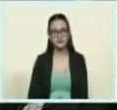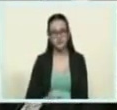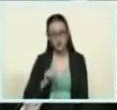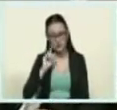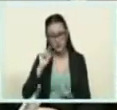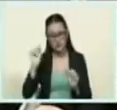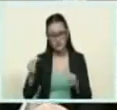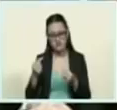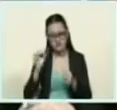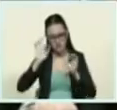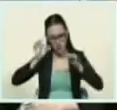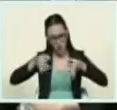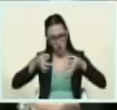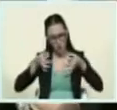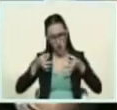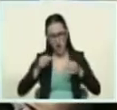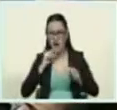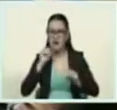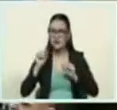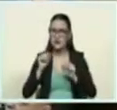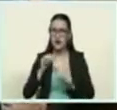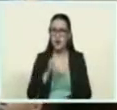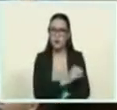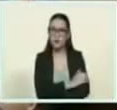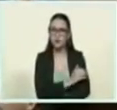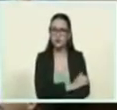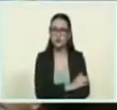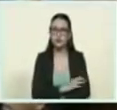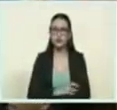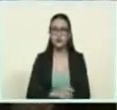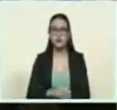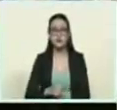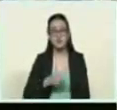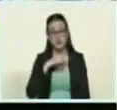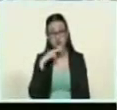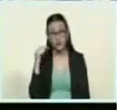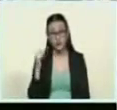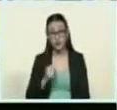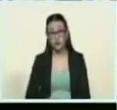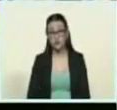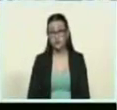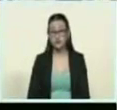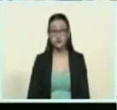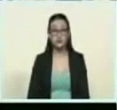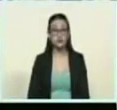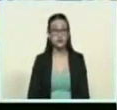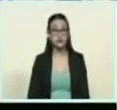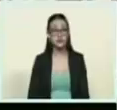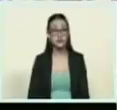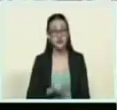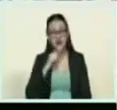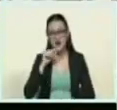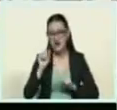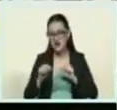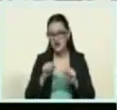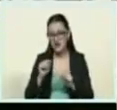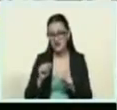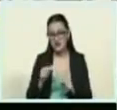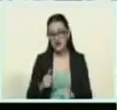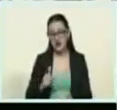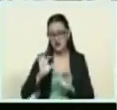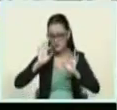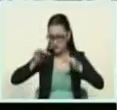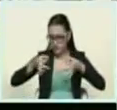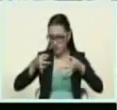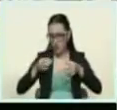todos los sentidos. La crítica a la oposición es la más sabrosa que hay. La crítica y la autocrítica como